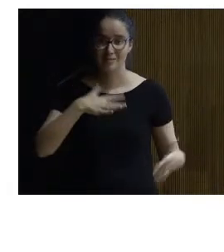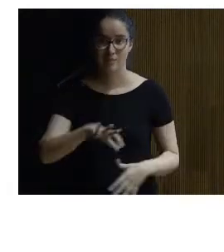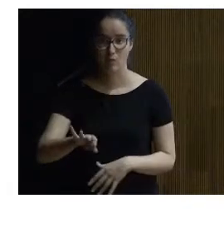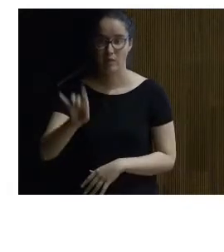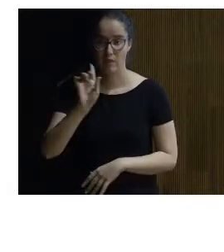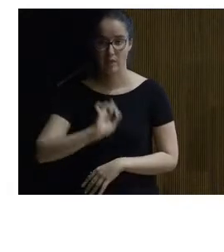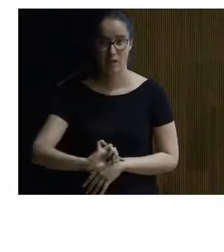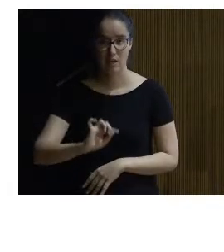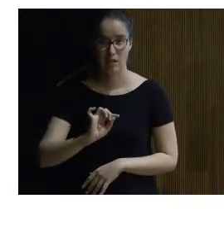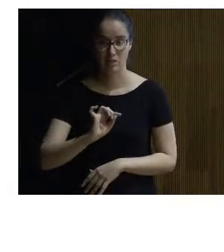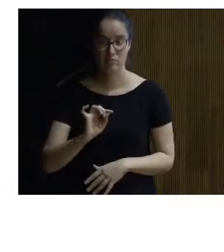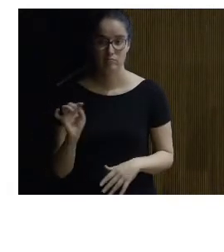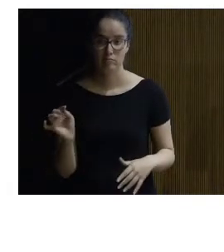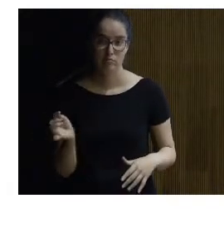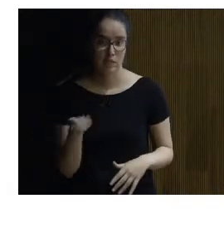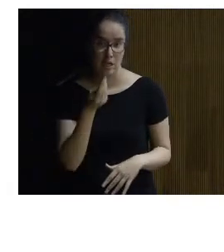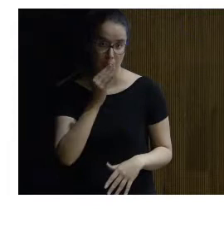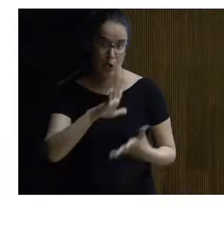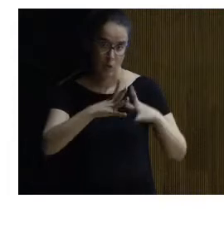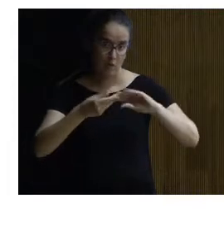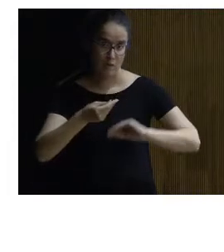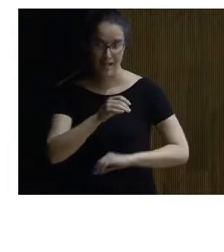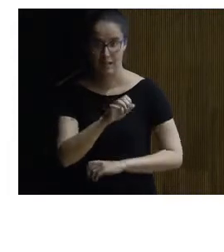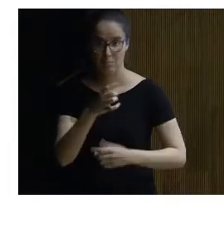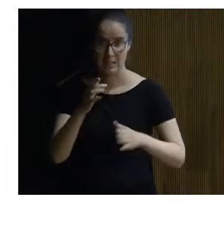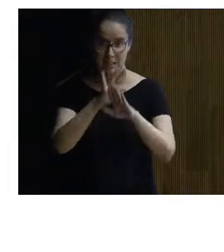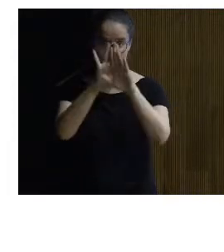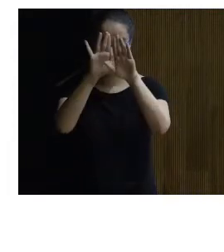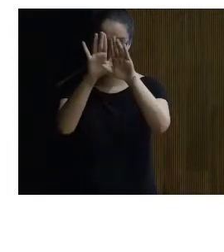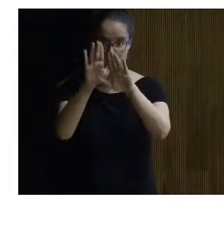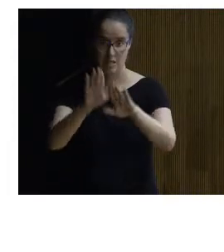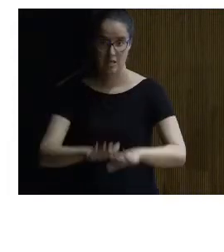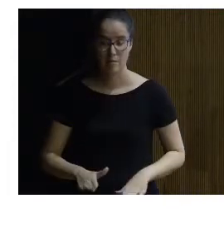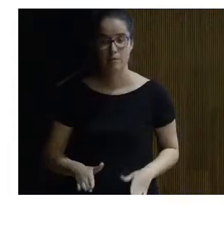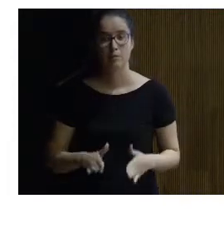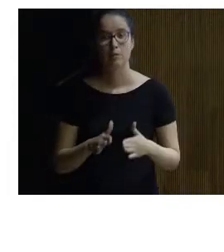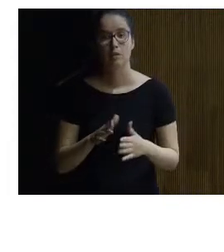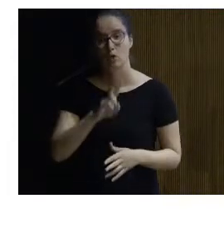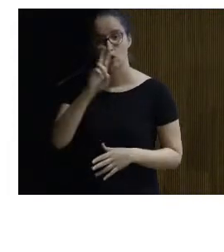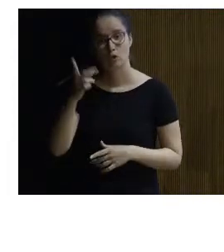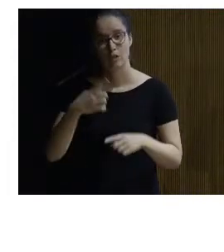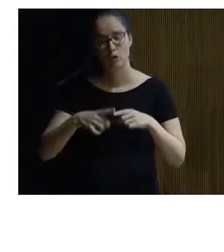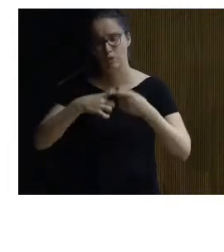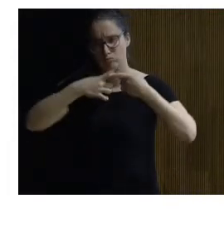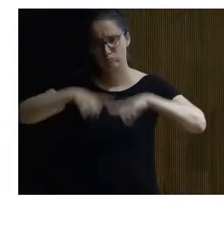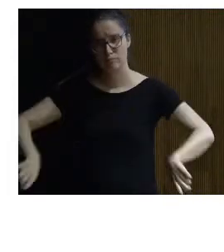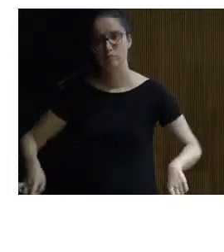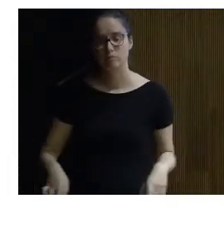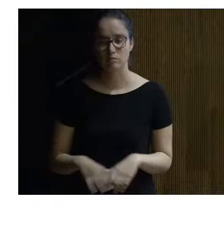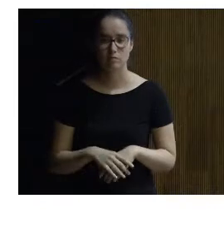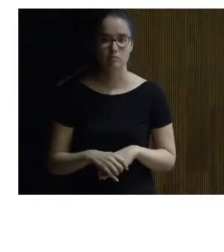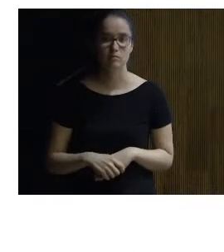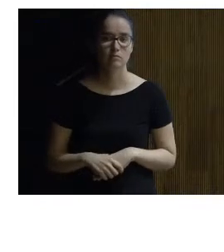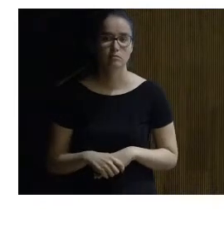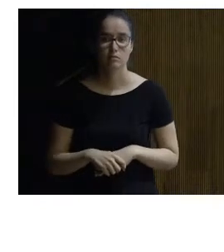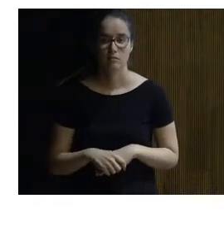pueda elegir aquella que resulte más adecuada y ya para finalizar y por poneros con otra cosa totalmente diferente también a